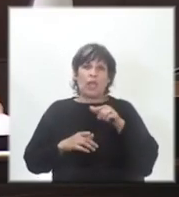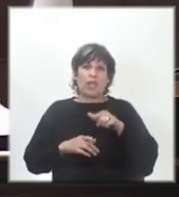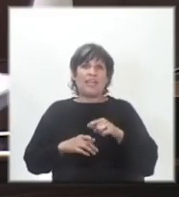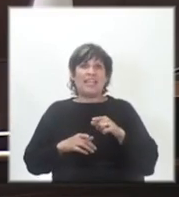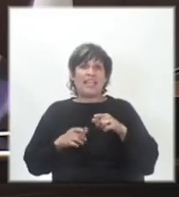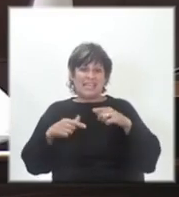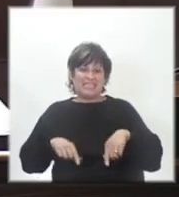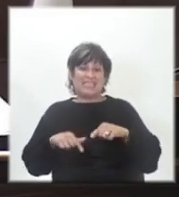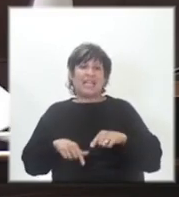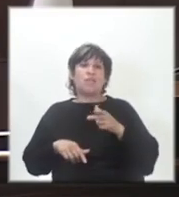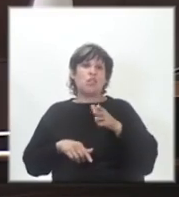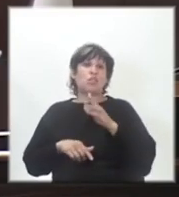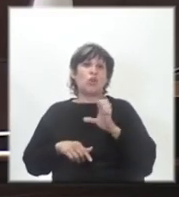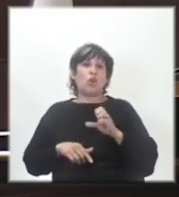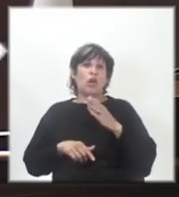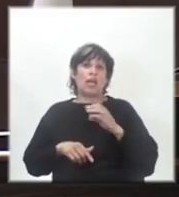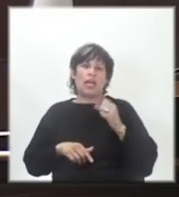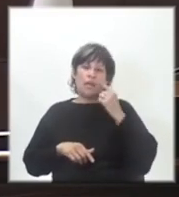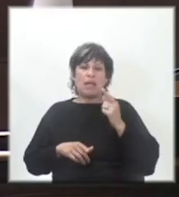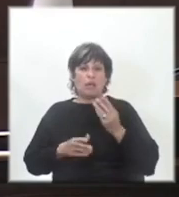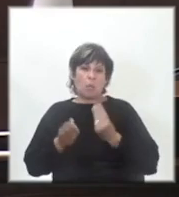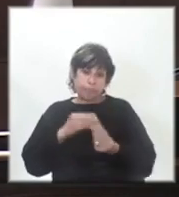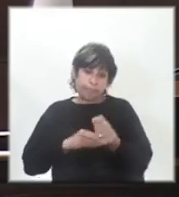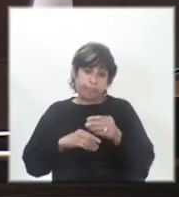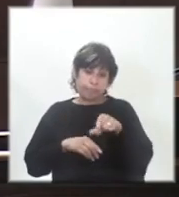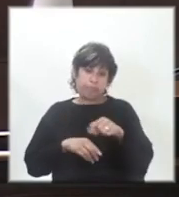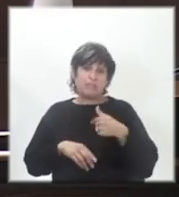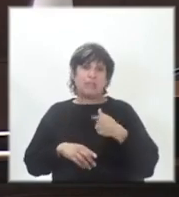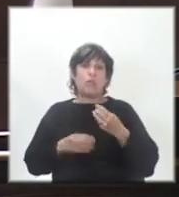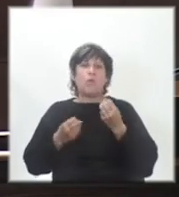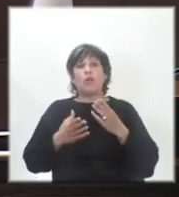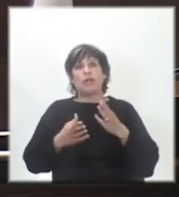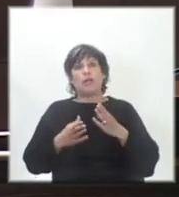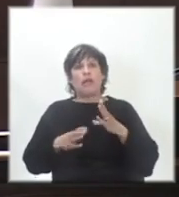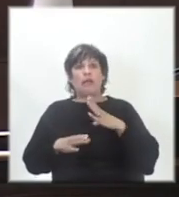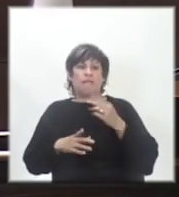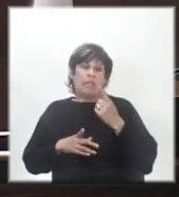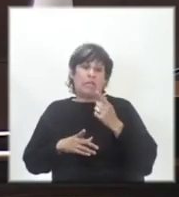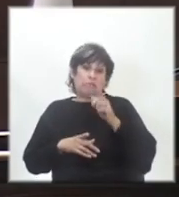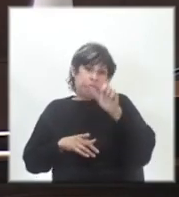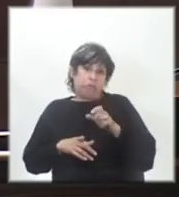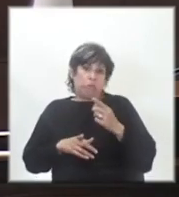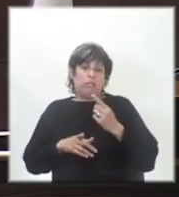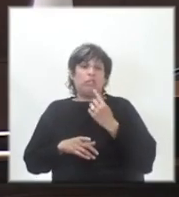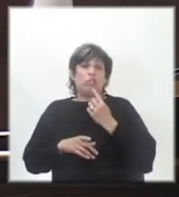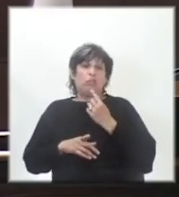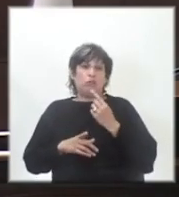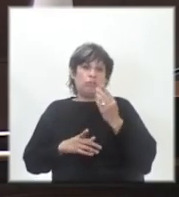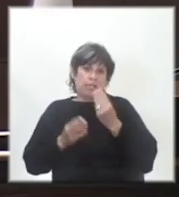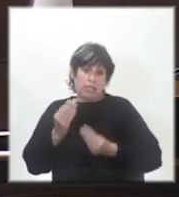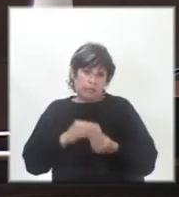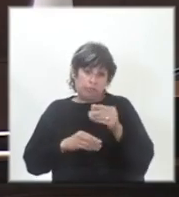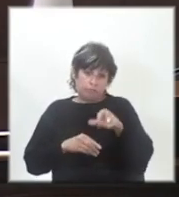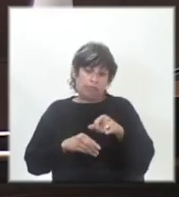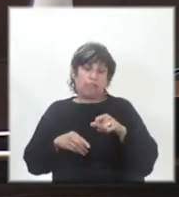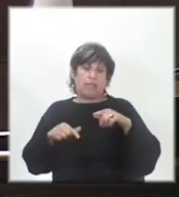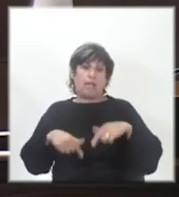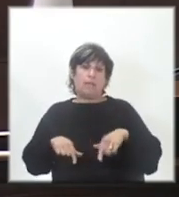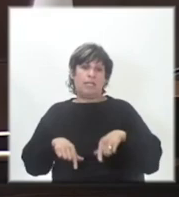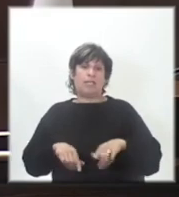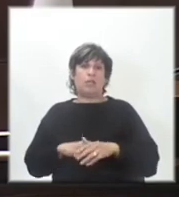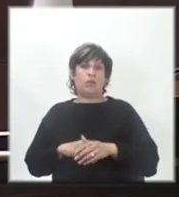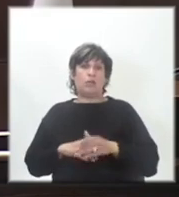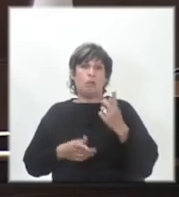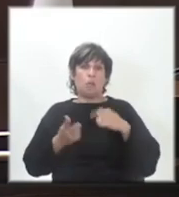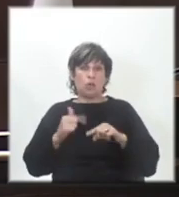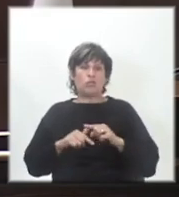ministro Heber simplemente lo pusieron ahí porque había que alguien político tenía que tomar este ministerio. Y